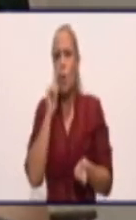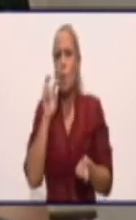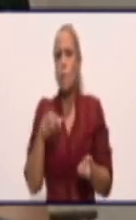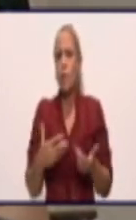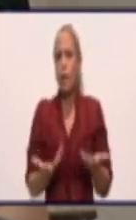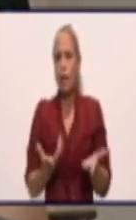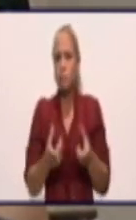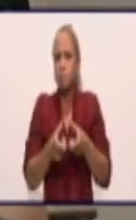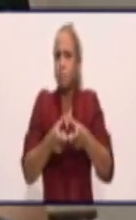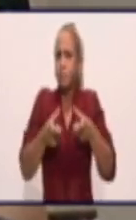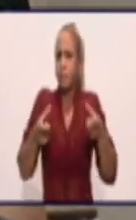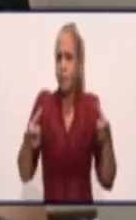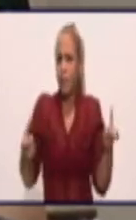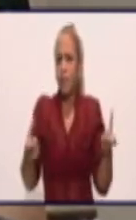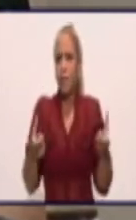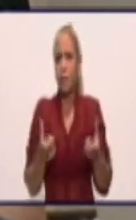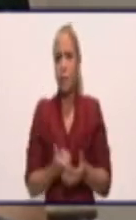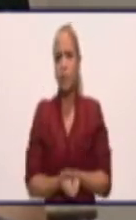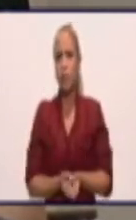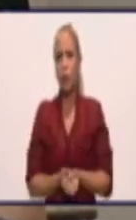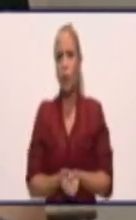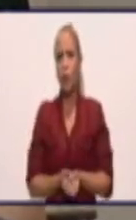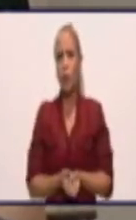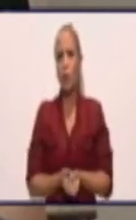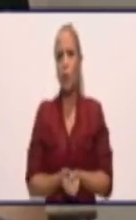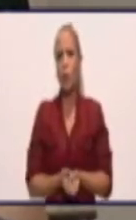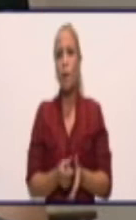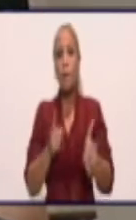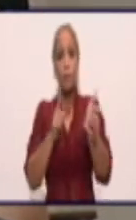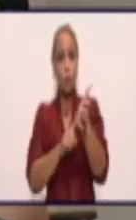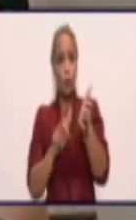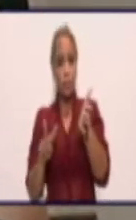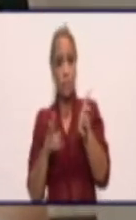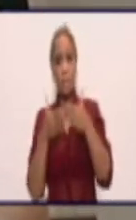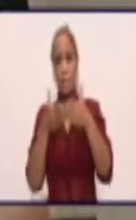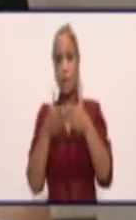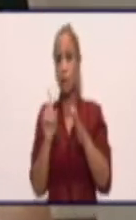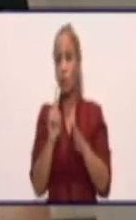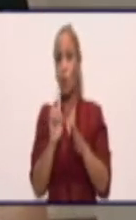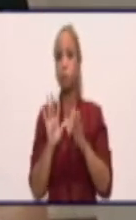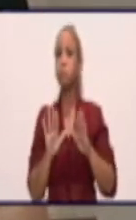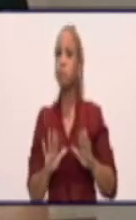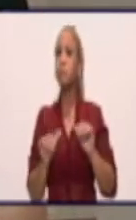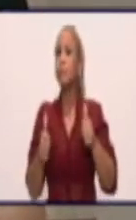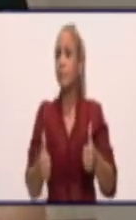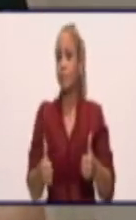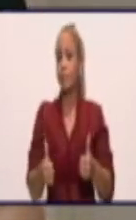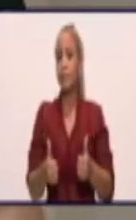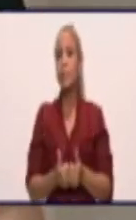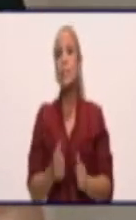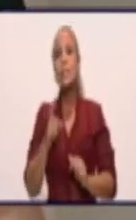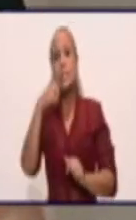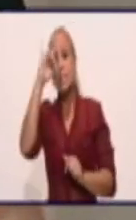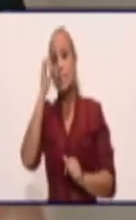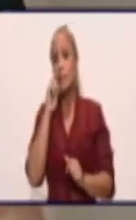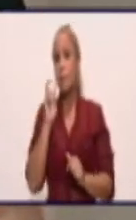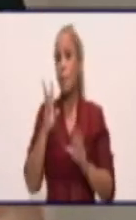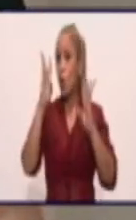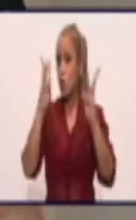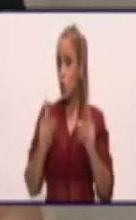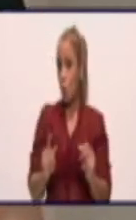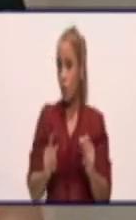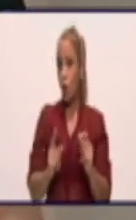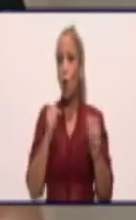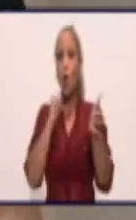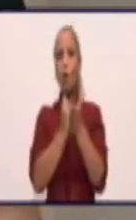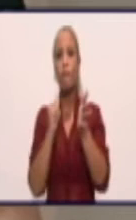al incremento. Es decir, que la provincia no está bien. Si vemos el número de confirmados activos que